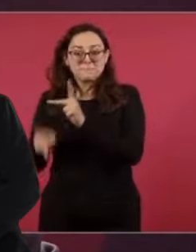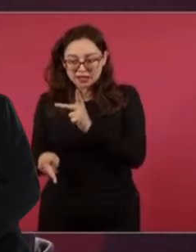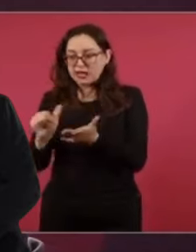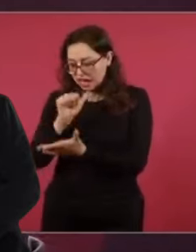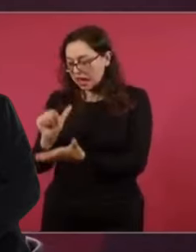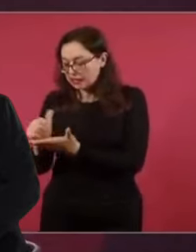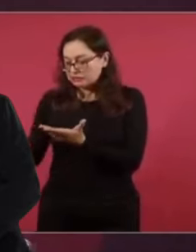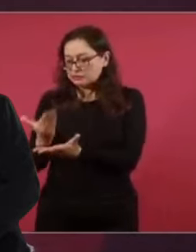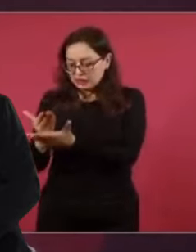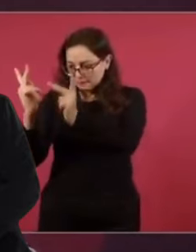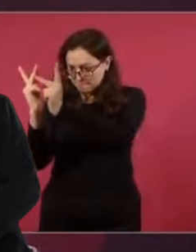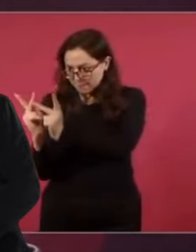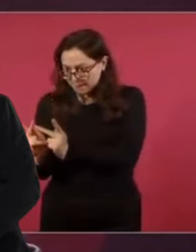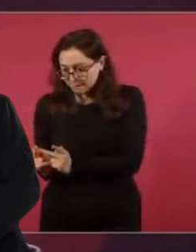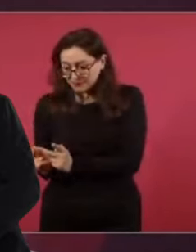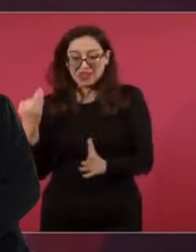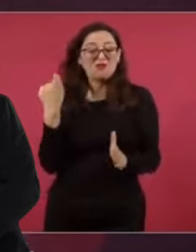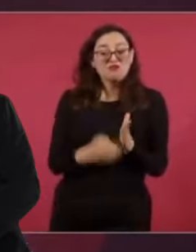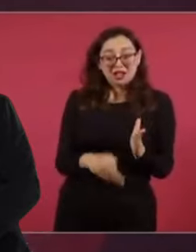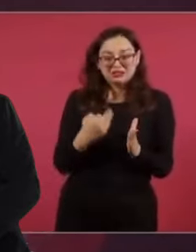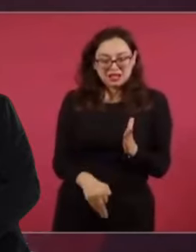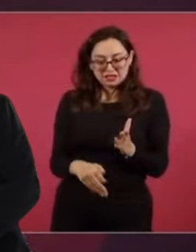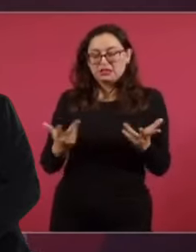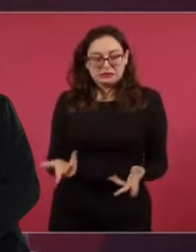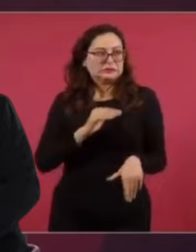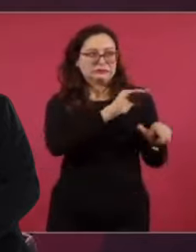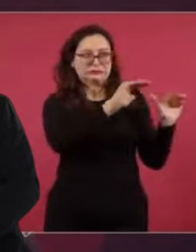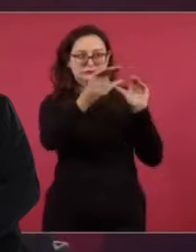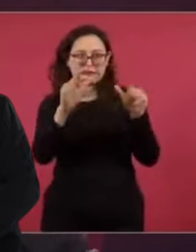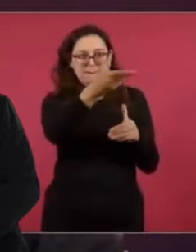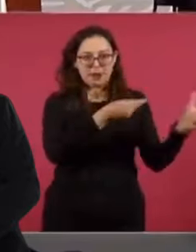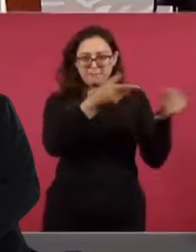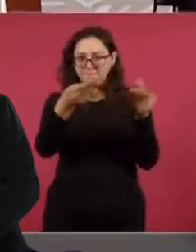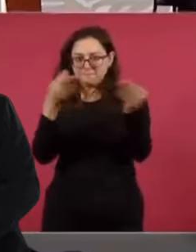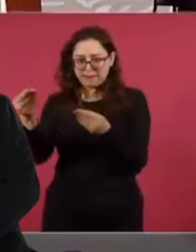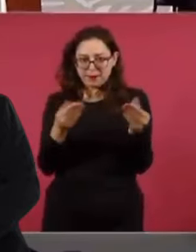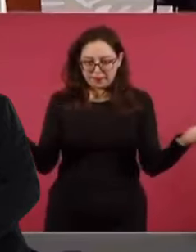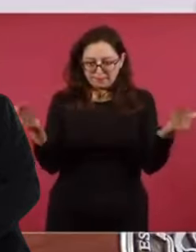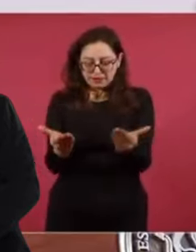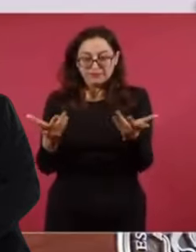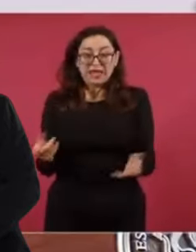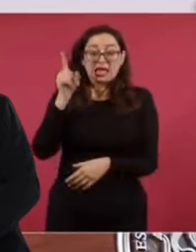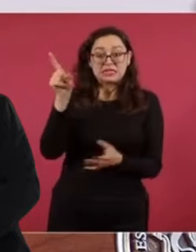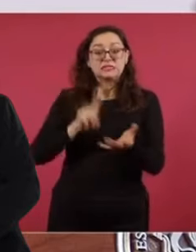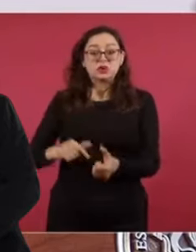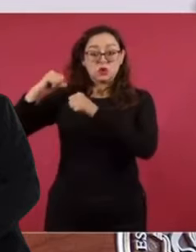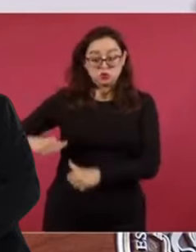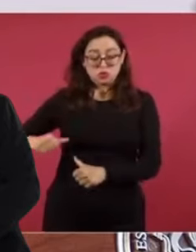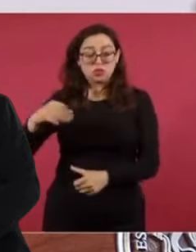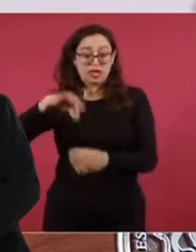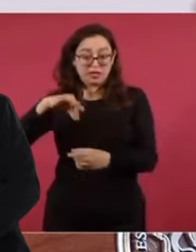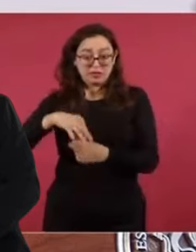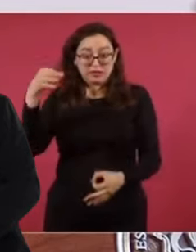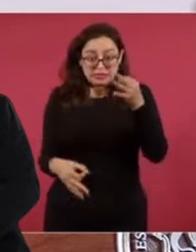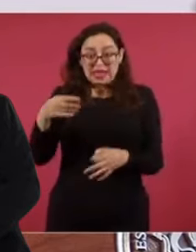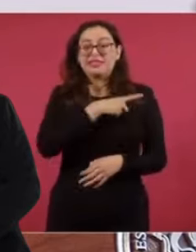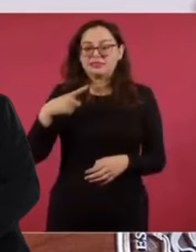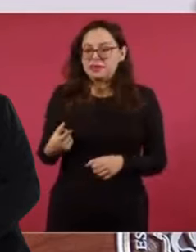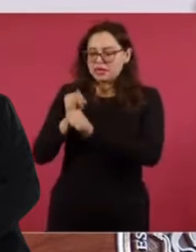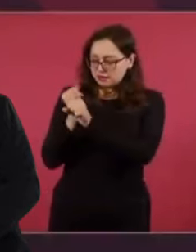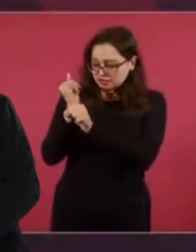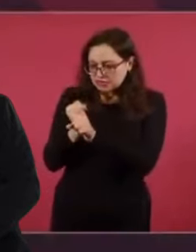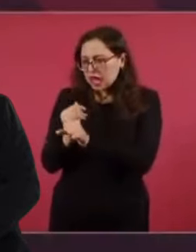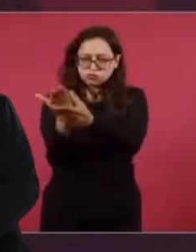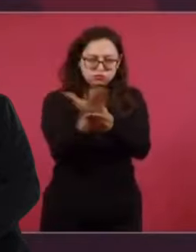tienen actas y que se está haciendo una reconstrucción, pero que ya corresponde al tribunal electoral hacer la investigación,